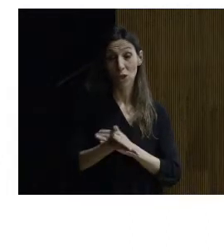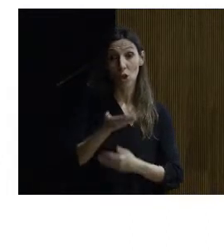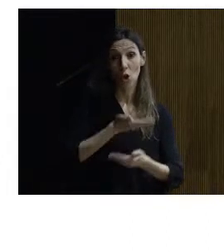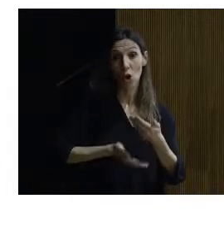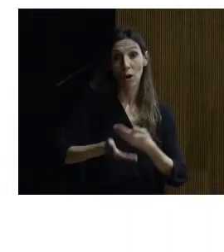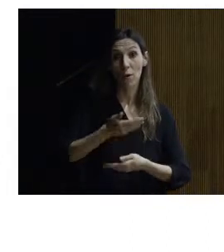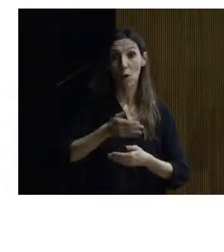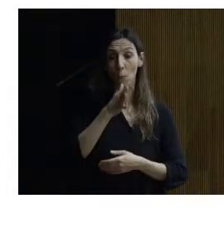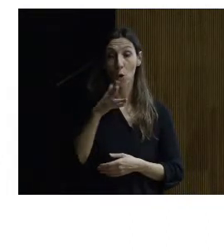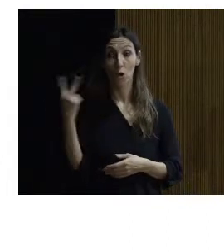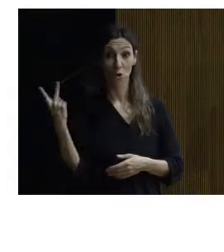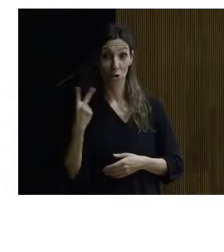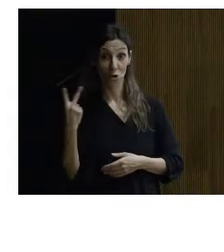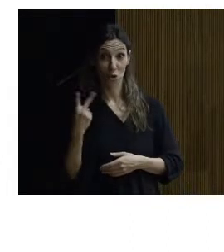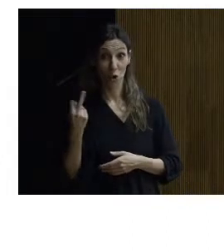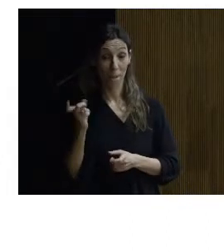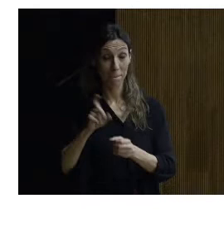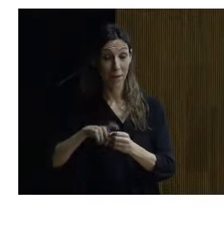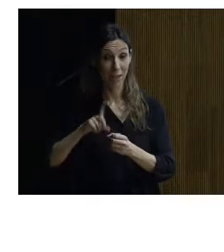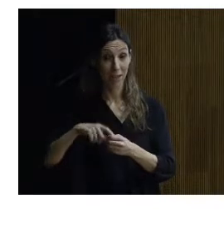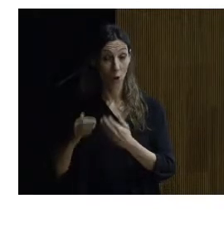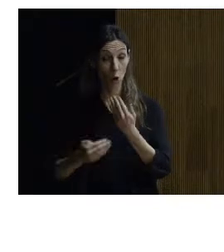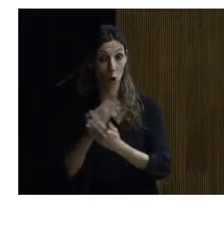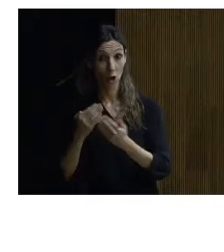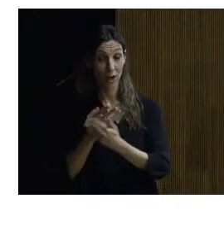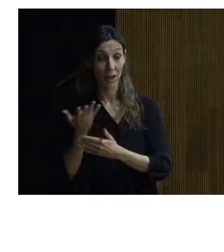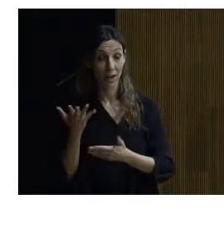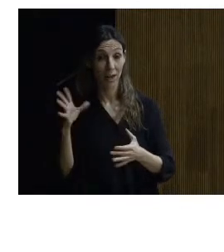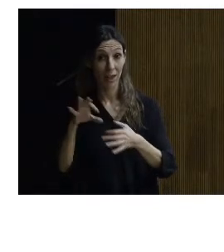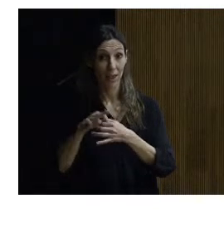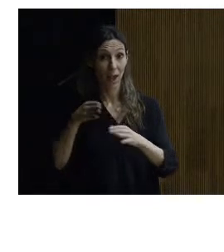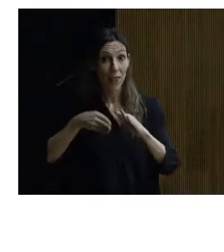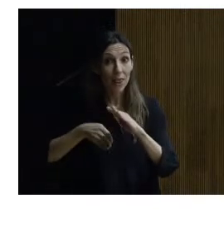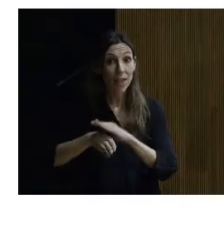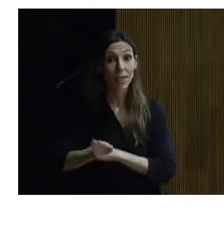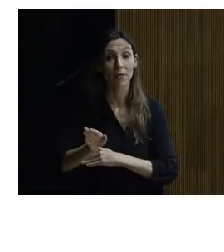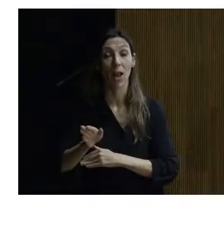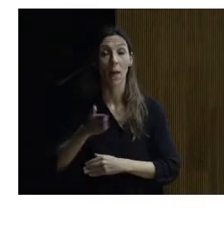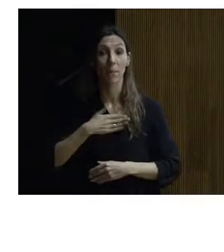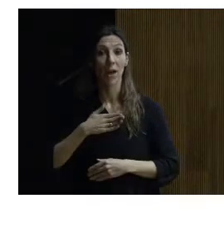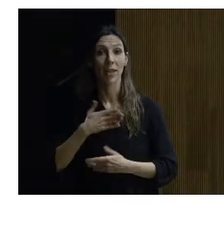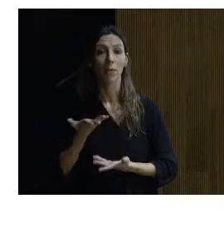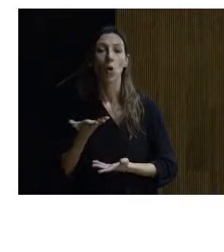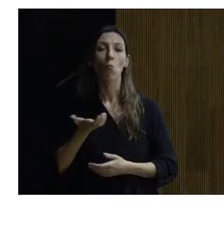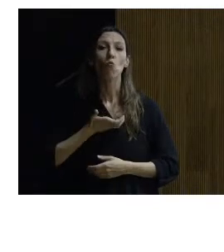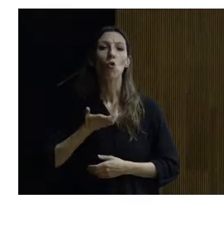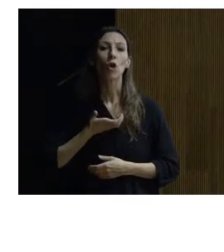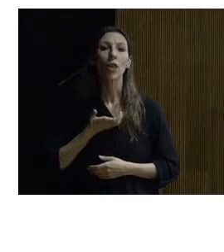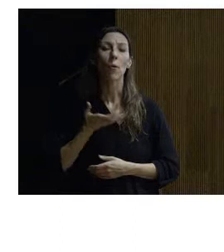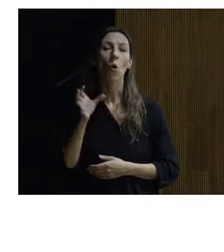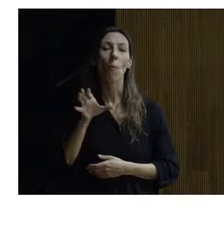estando participando en una jornada sobre accesibilidad y patrimonio en la Federación Española de Municipios y Provincias pues da la casualidad de que